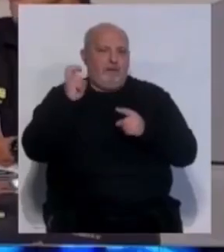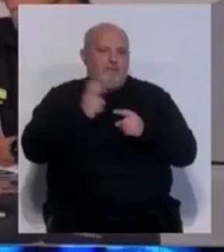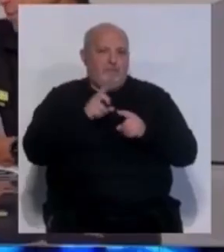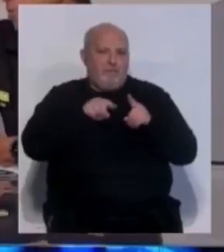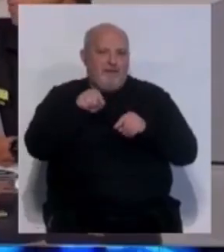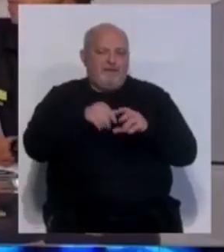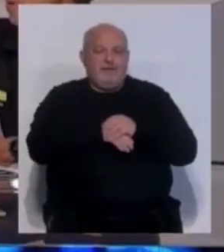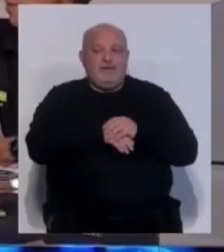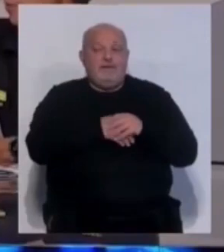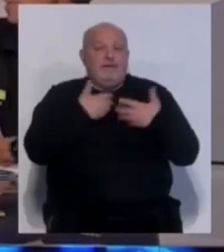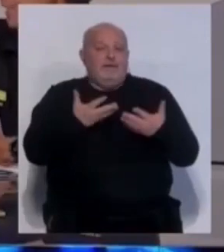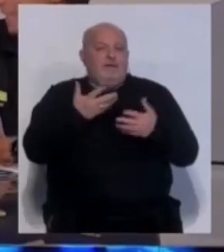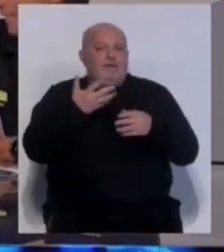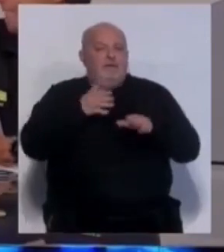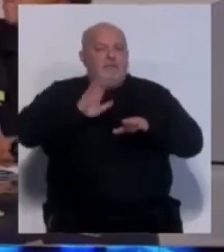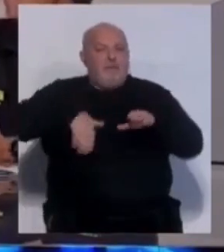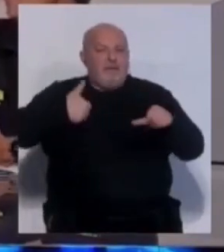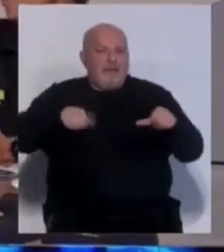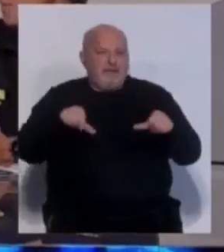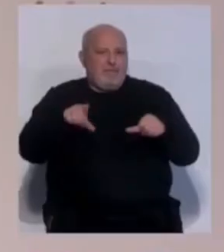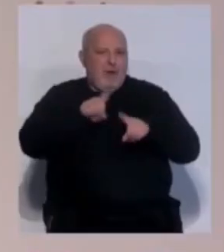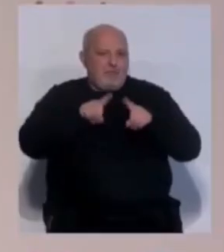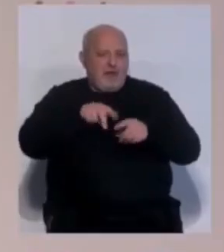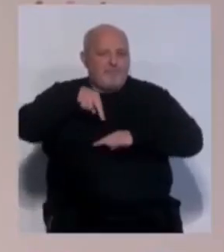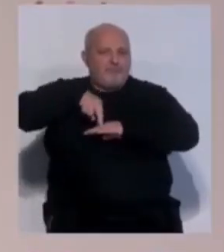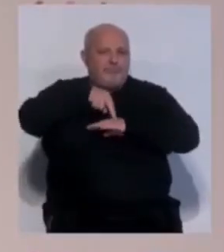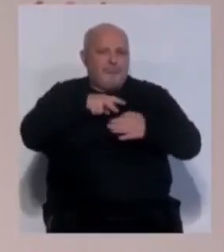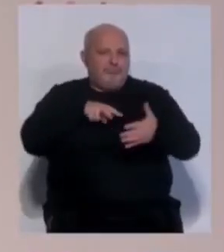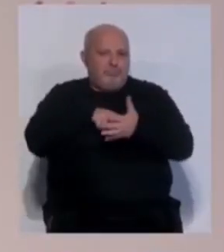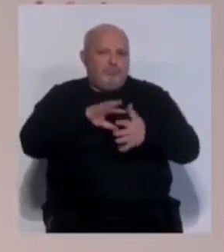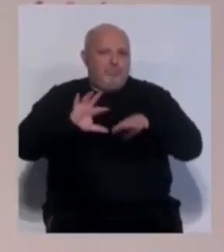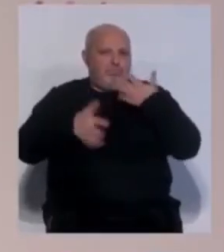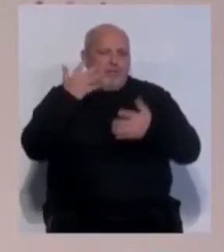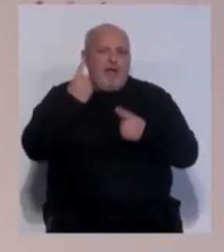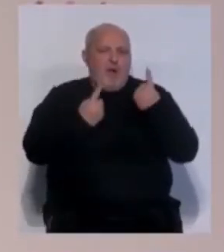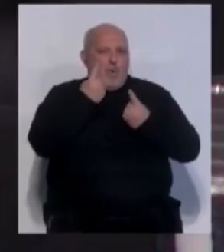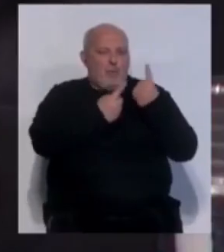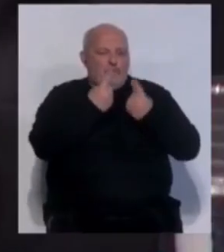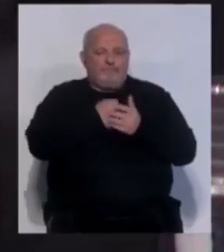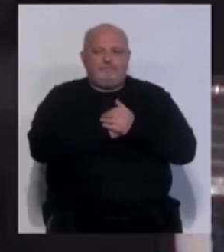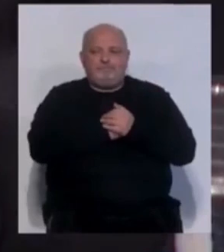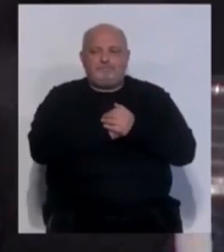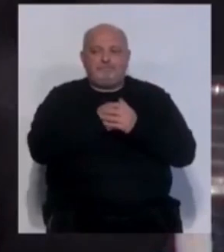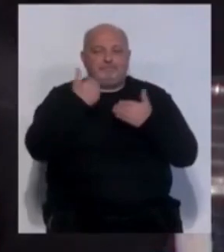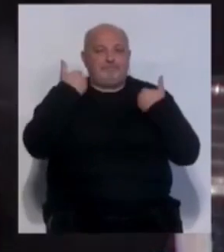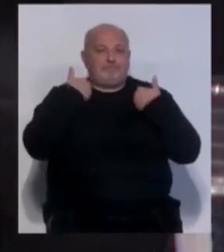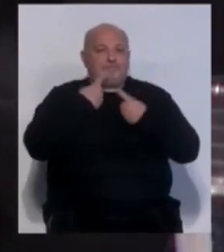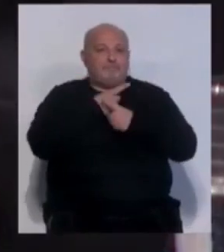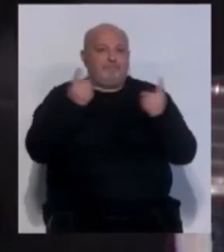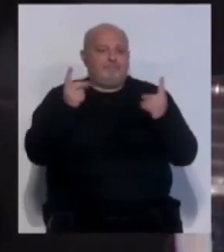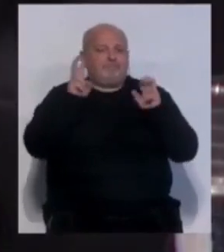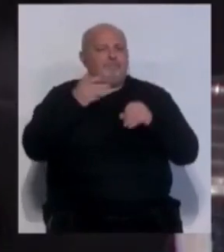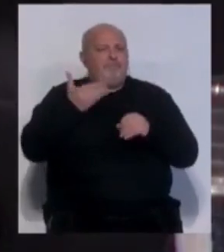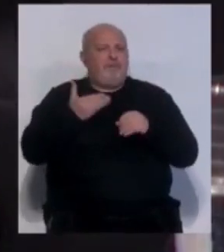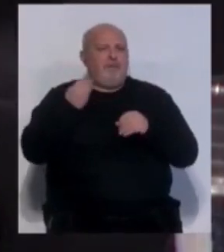y bueno, hoy también hemos hablado de los patinetes eléctricos, estas sobrecargas, es hemos tenido algunos incendios, es decir... Pérez ha incidido también